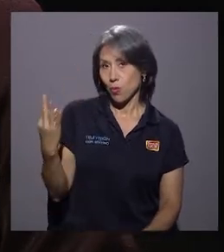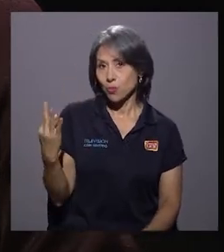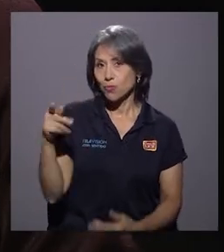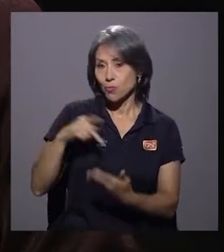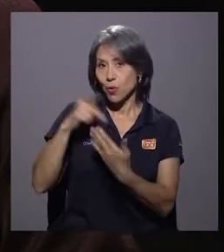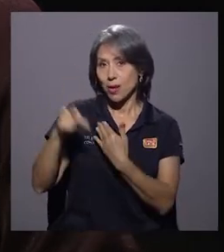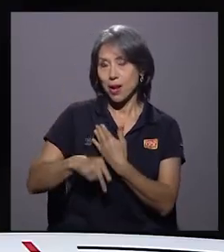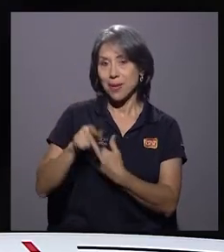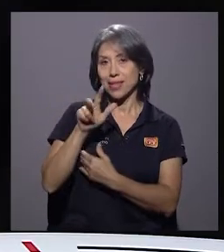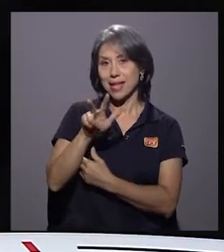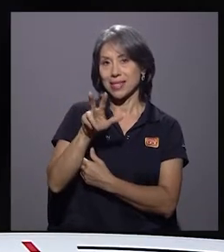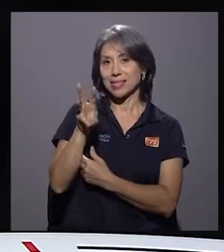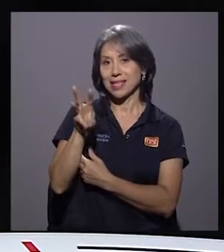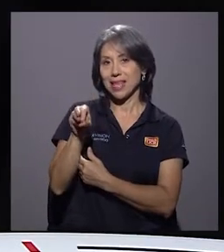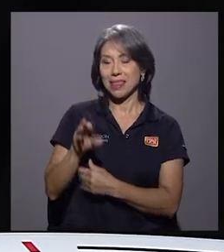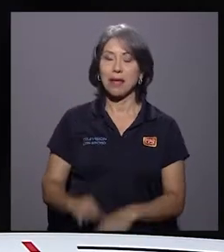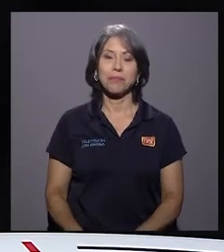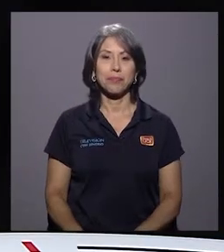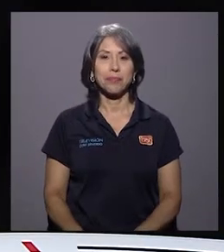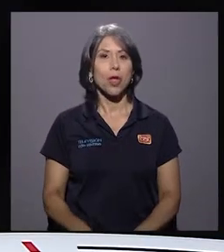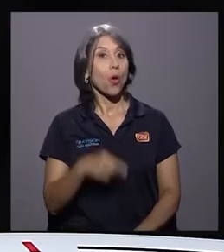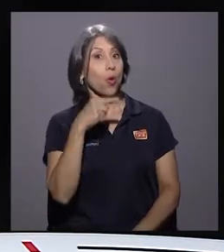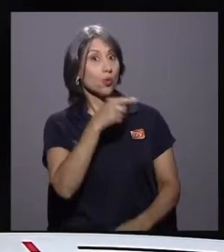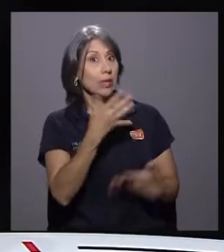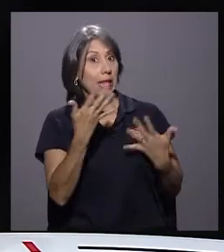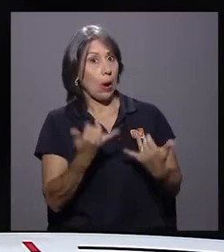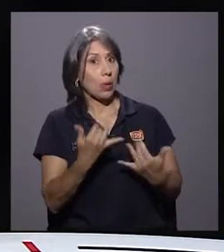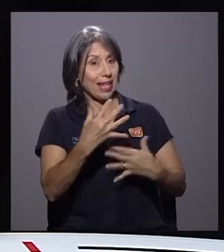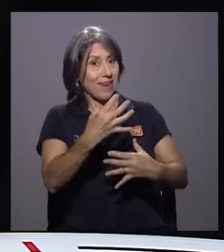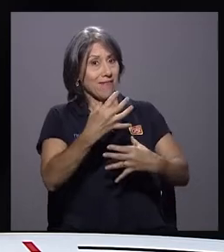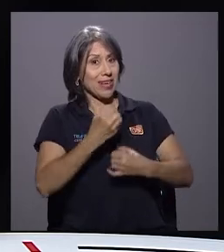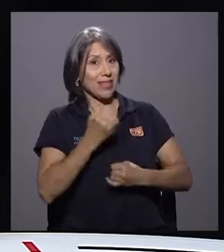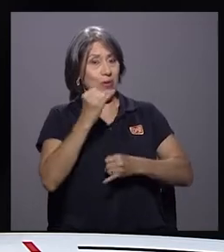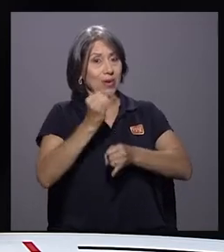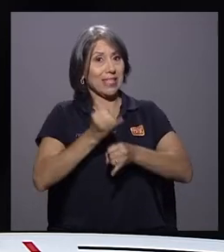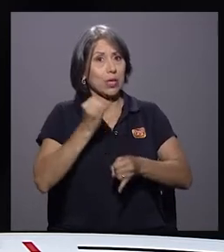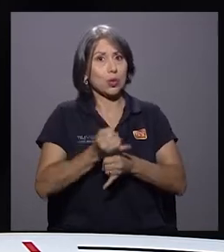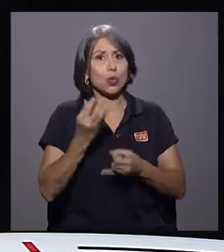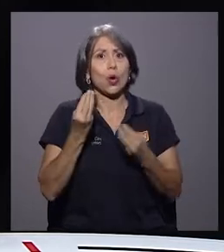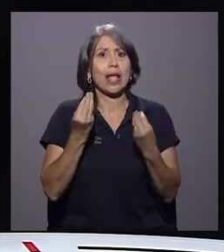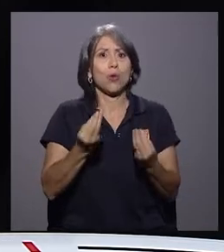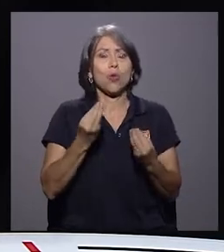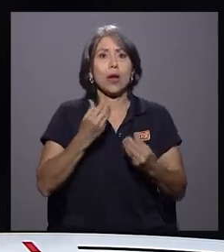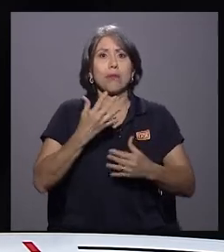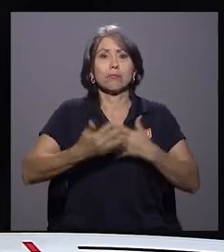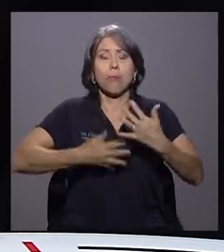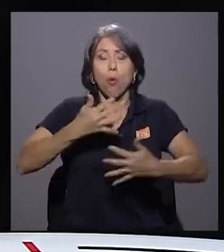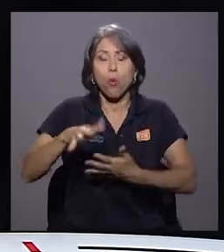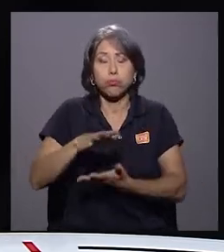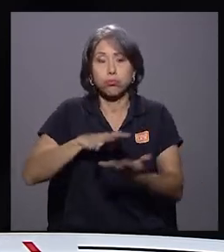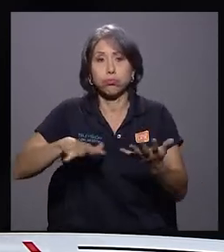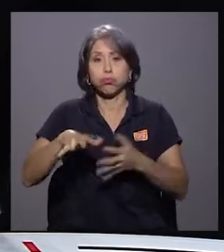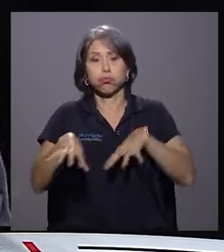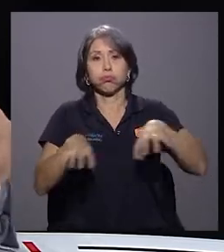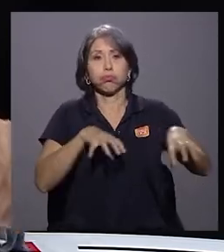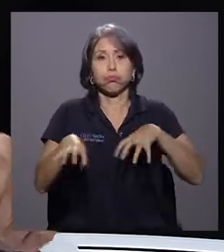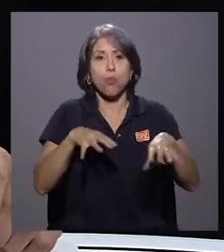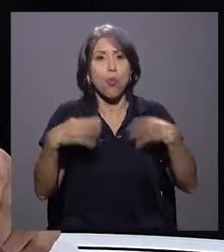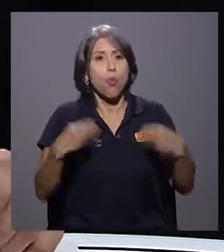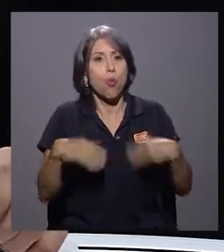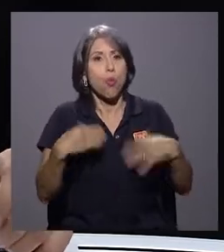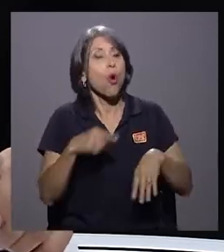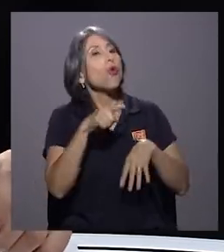programa 360. Mire, doña Gladys, usted recibe una institución que está en una evolución tremenda y usted acepta, porque acepta